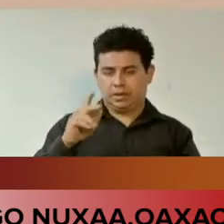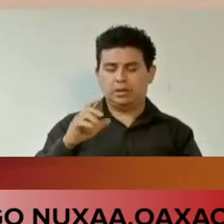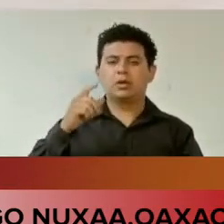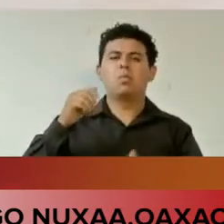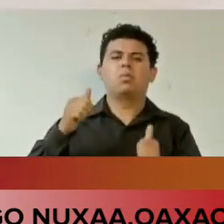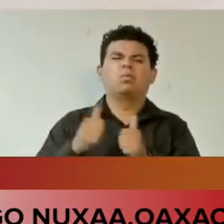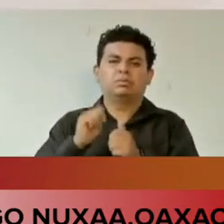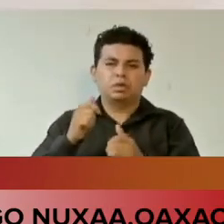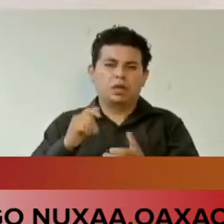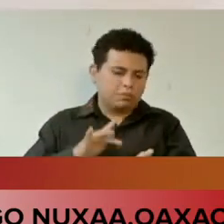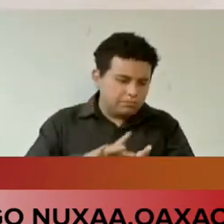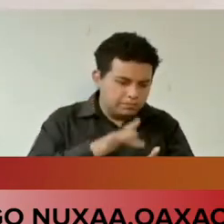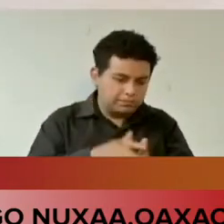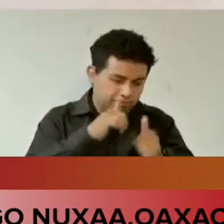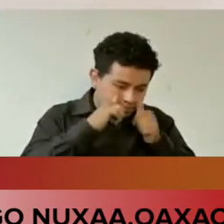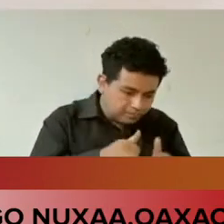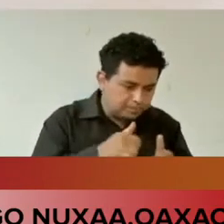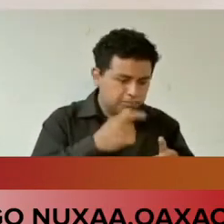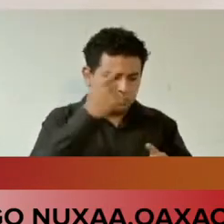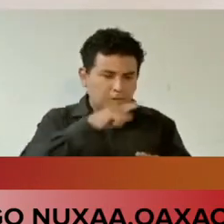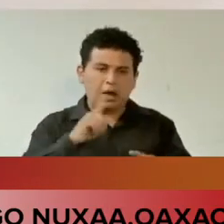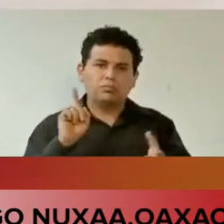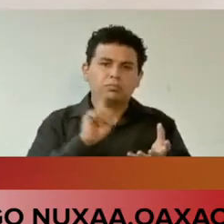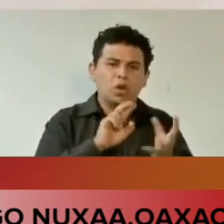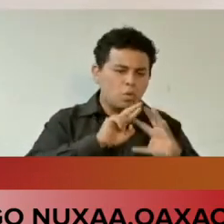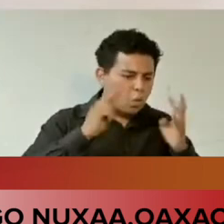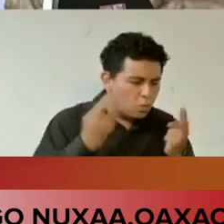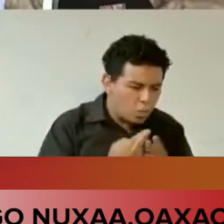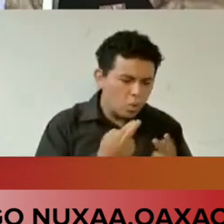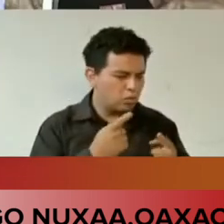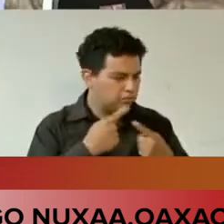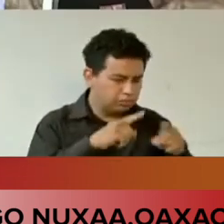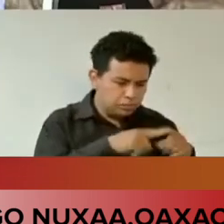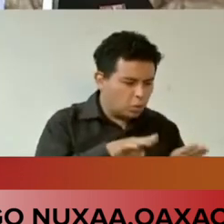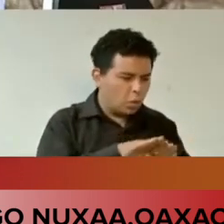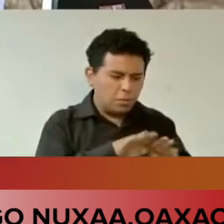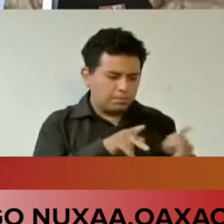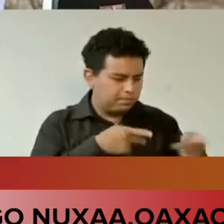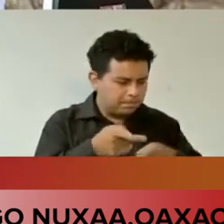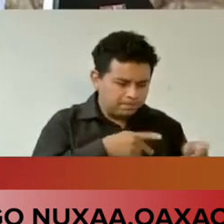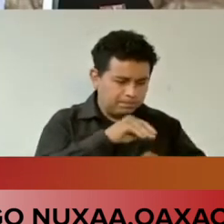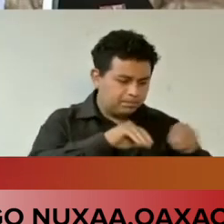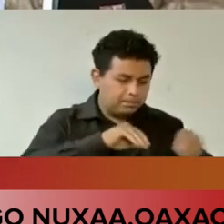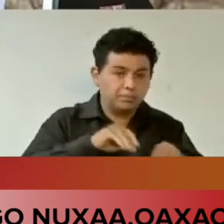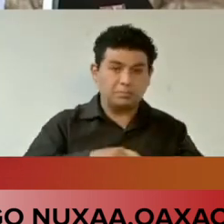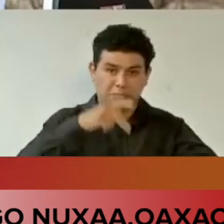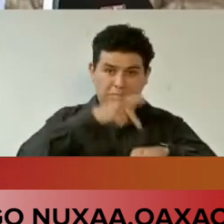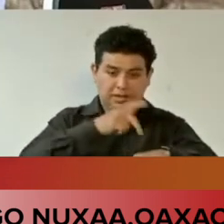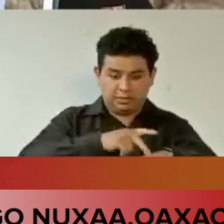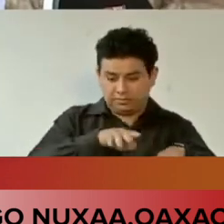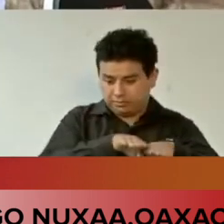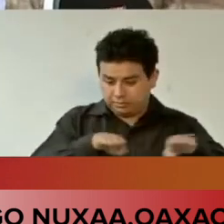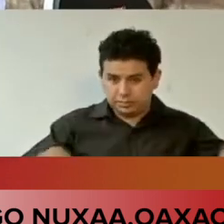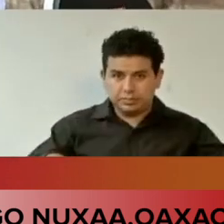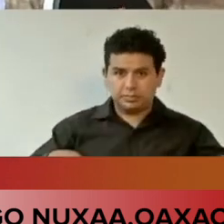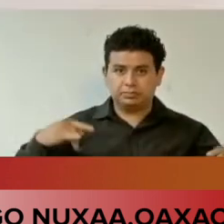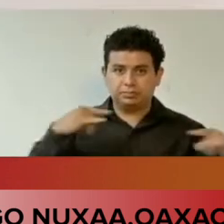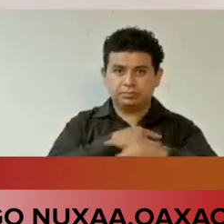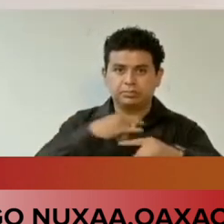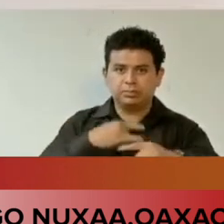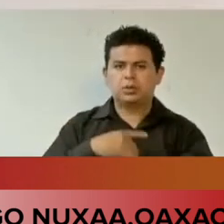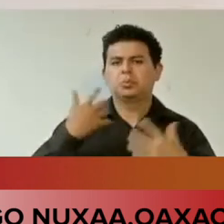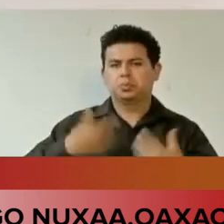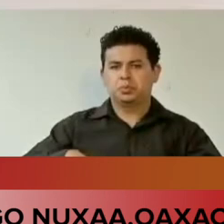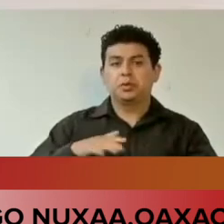acompañamiento de asambleas y aspectos técnicos. La pavimentación de esta carretera va a